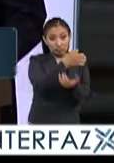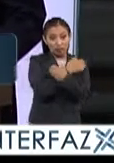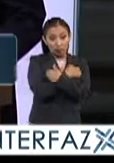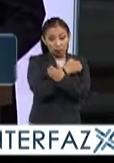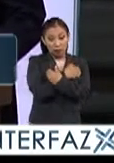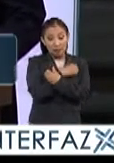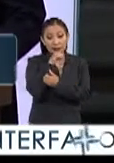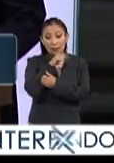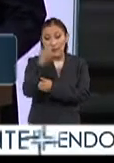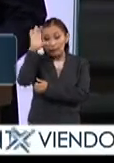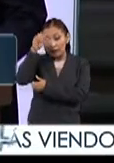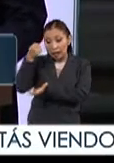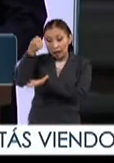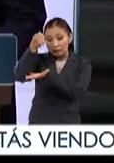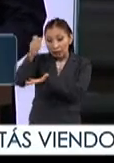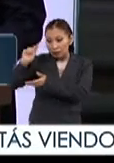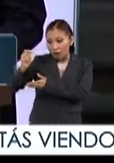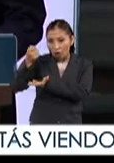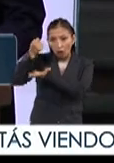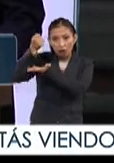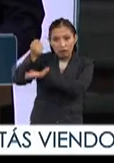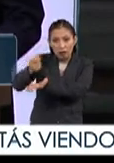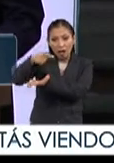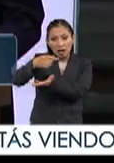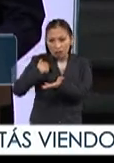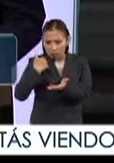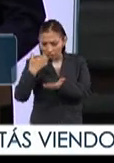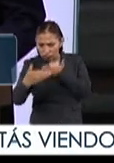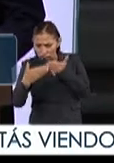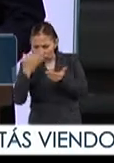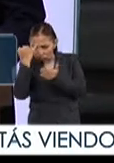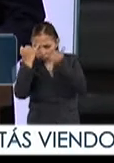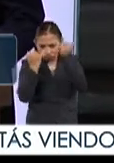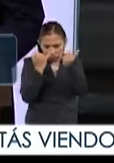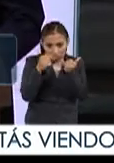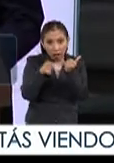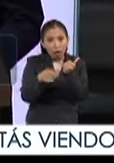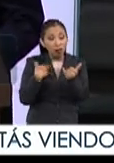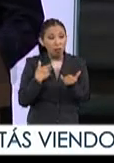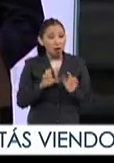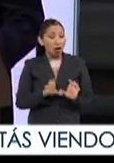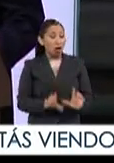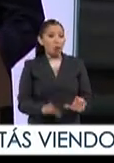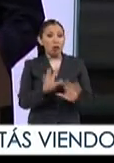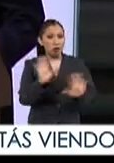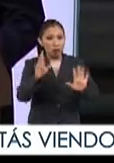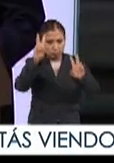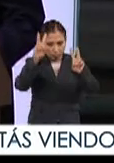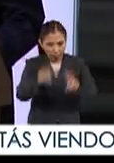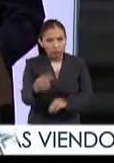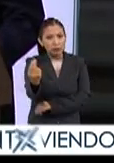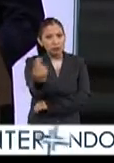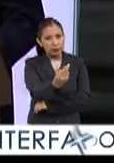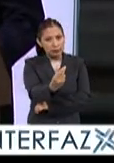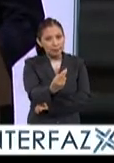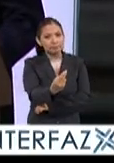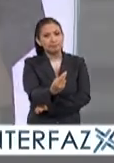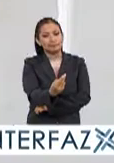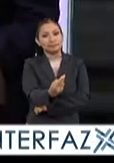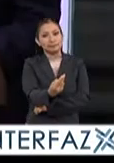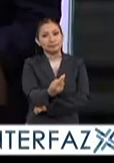así como en ciencia en tecnología e innovación no es un lujo sino una verdadera necesidad